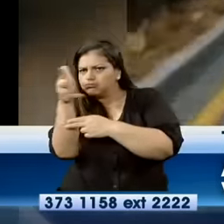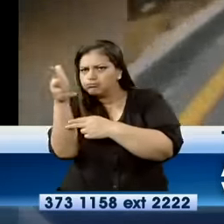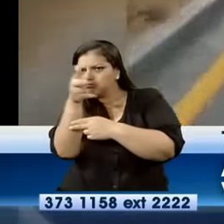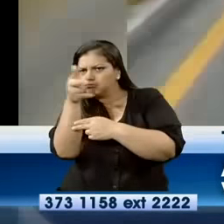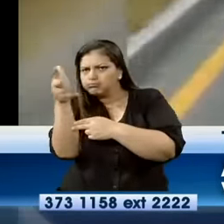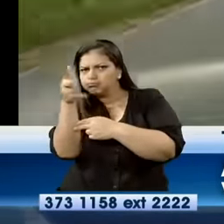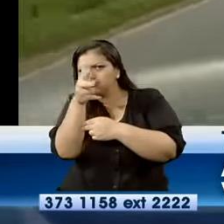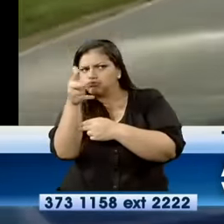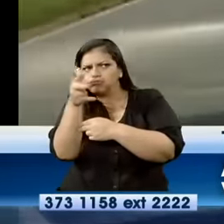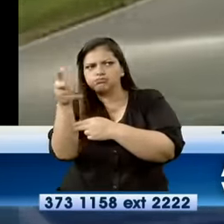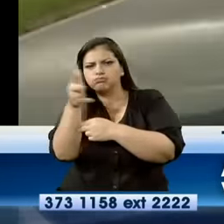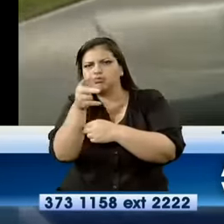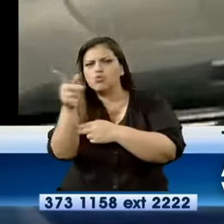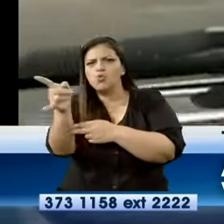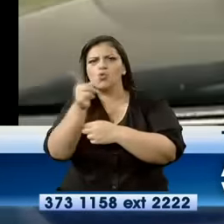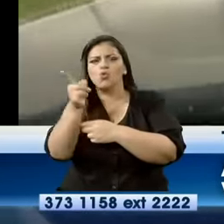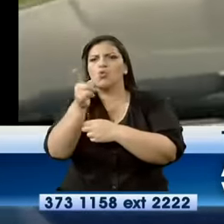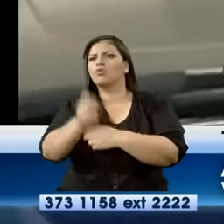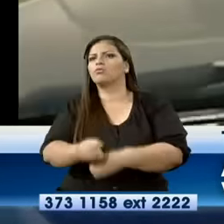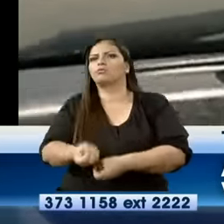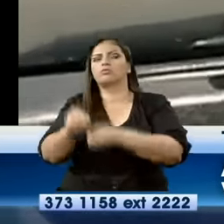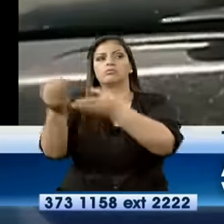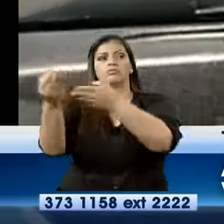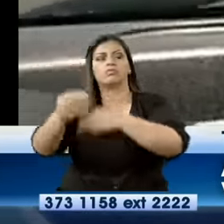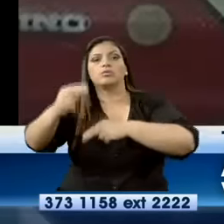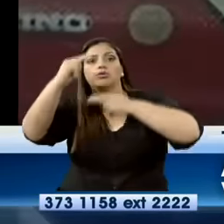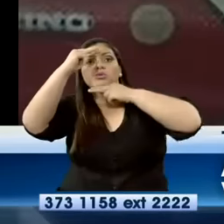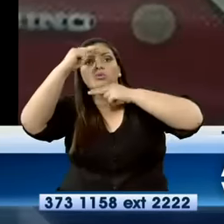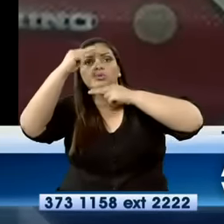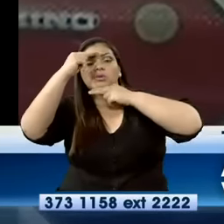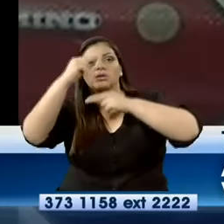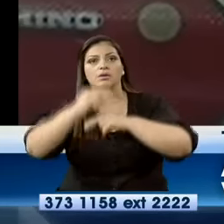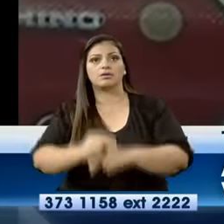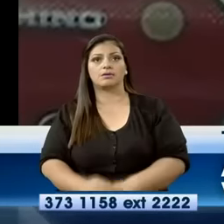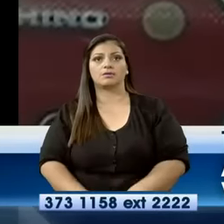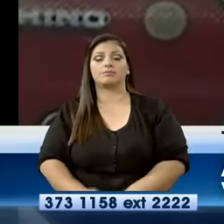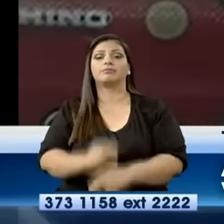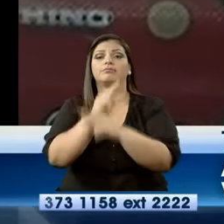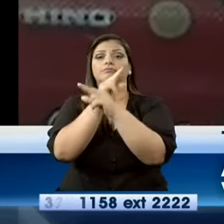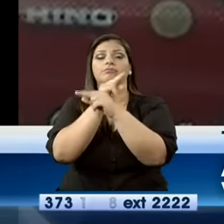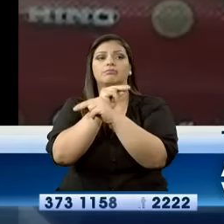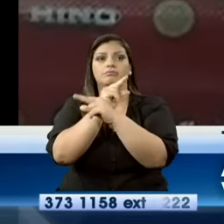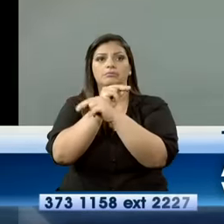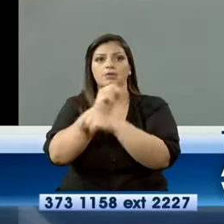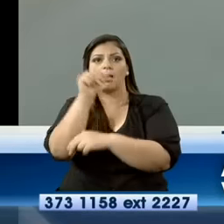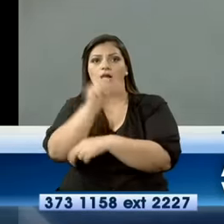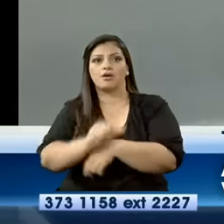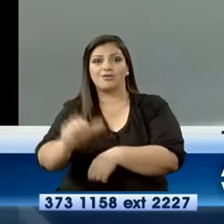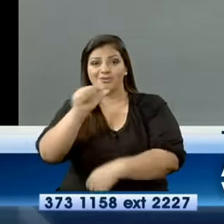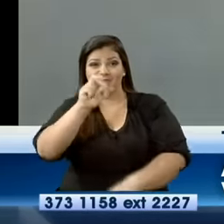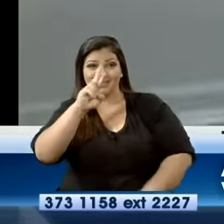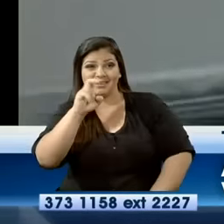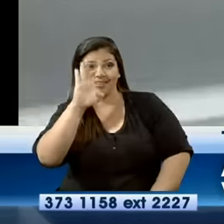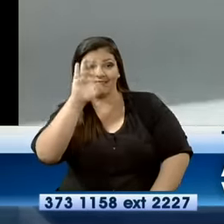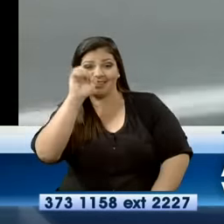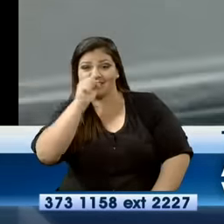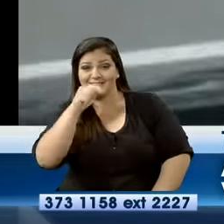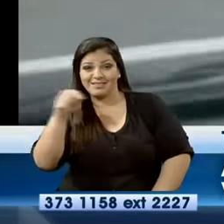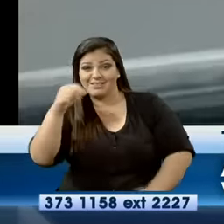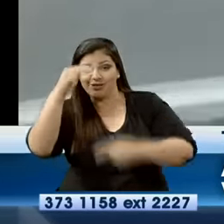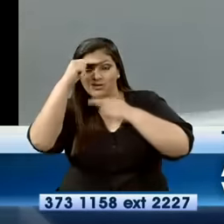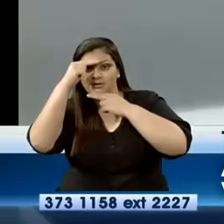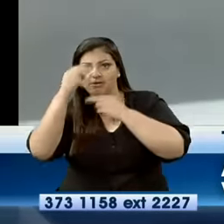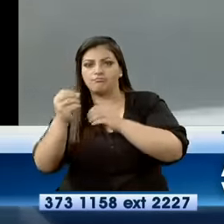guión bajo, la noticia, deja en evidencia como tres autobuses intraprovinciales realizan sus recorridos a